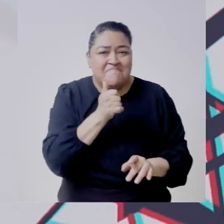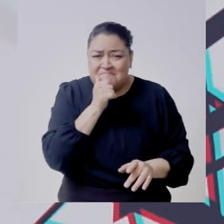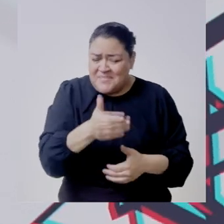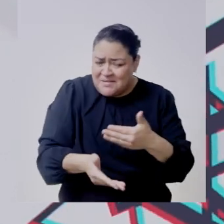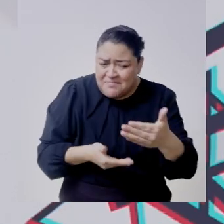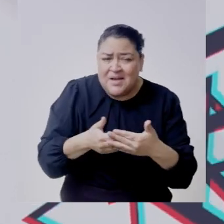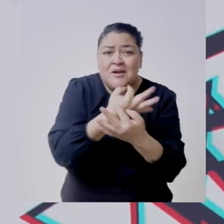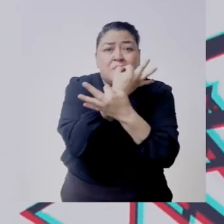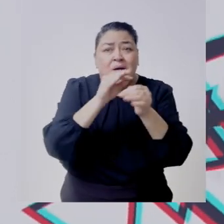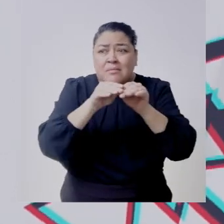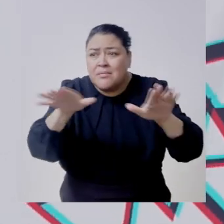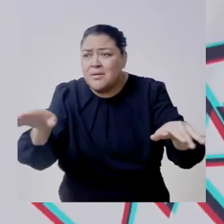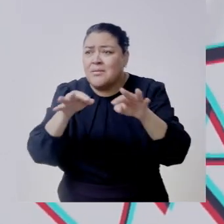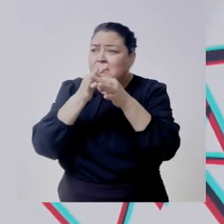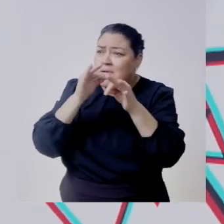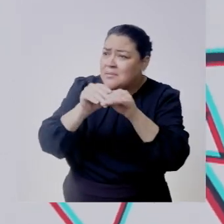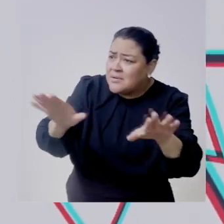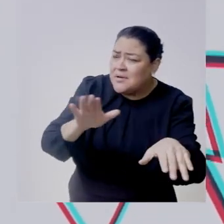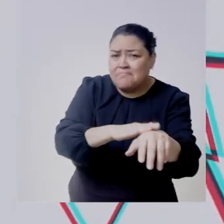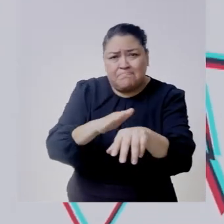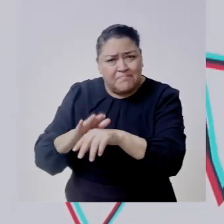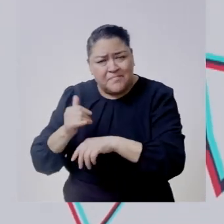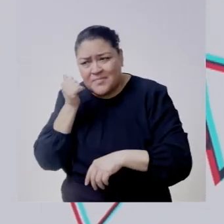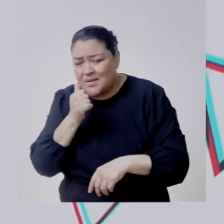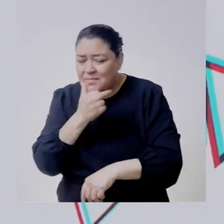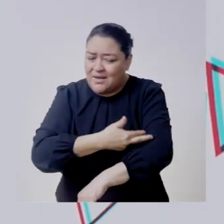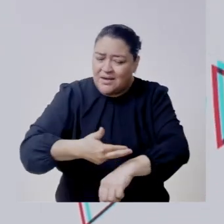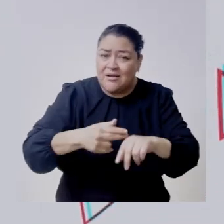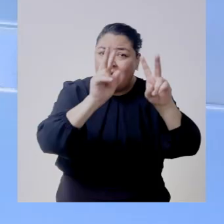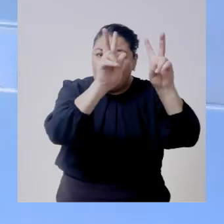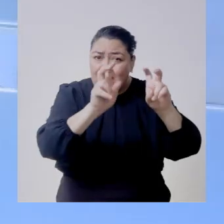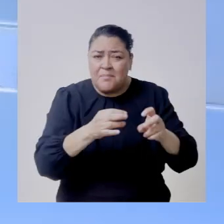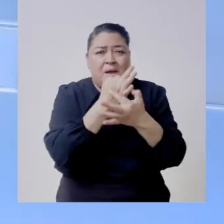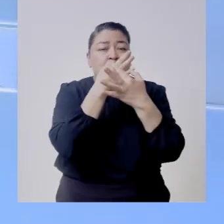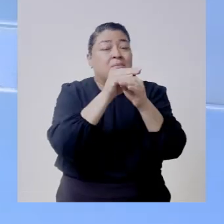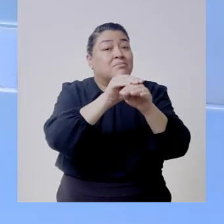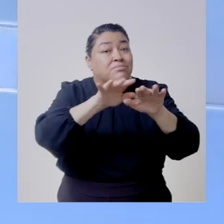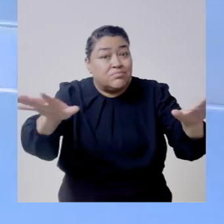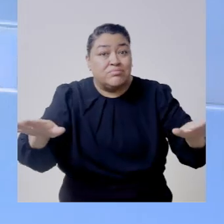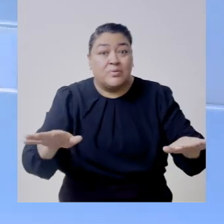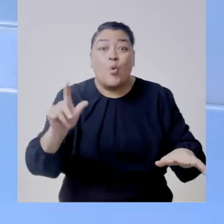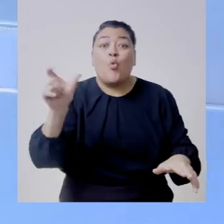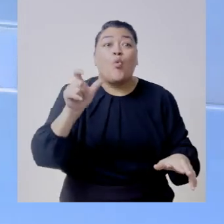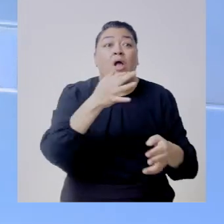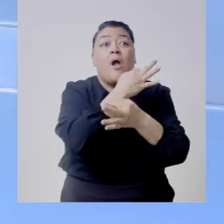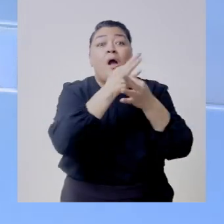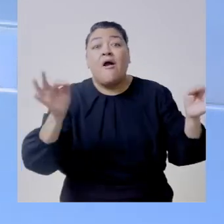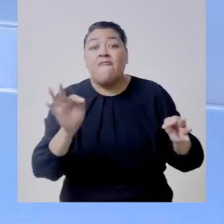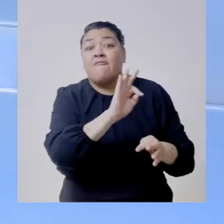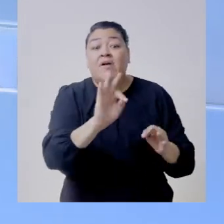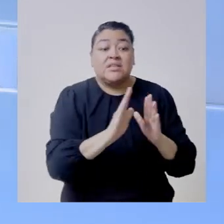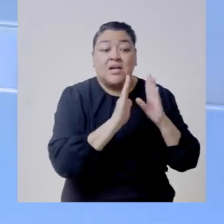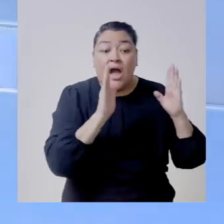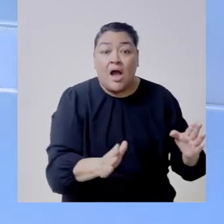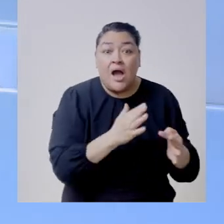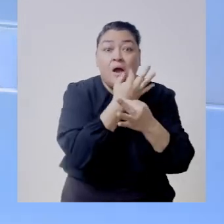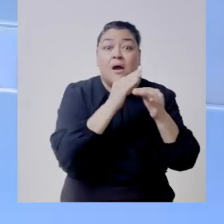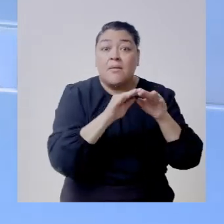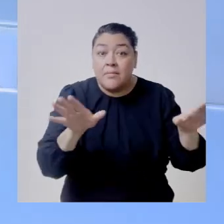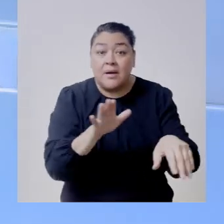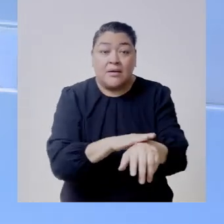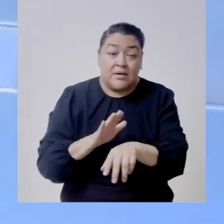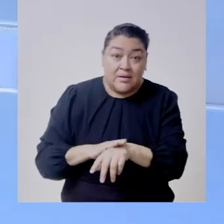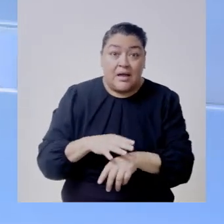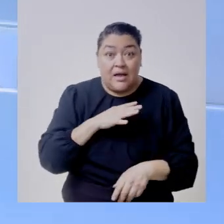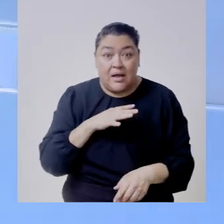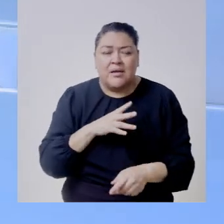ahí difundiendo todos los programas toda la oferta académica cuando es el periodo de inscripción para cualquier actividad